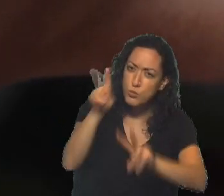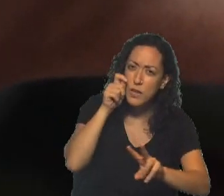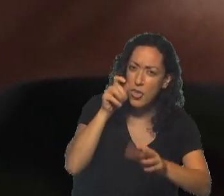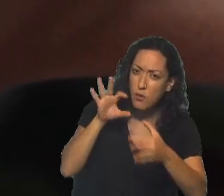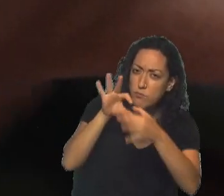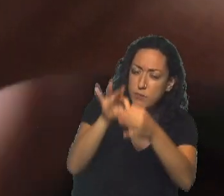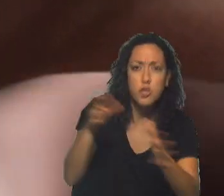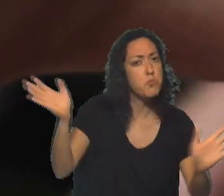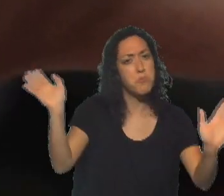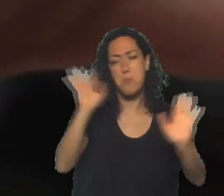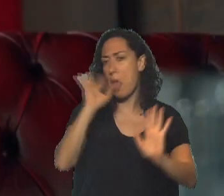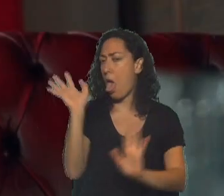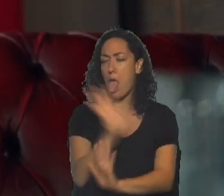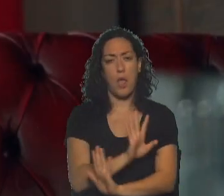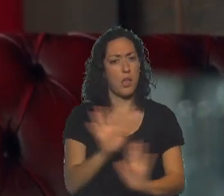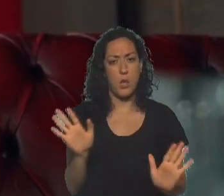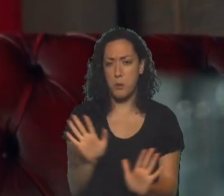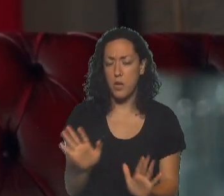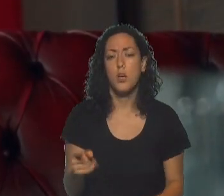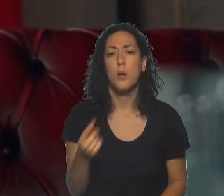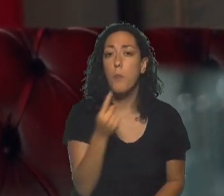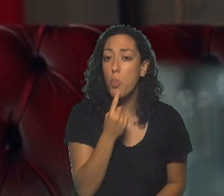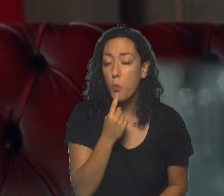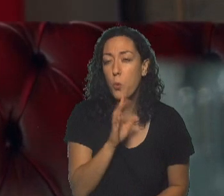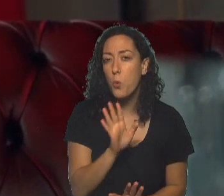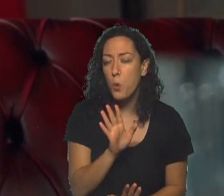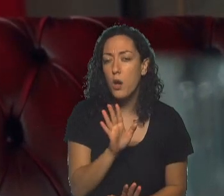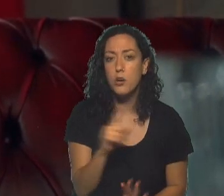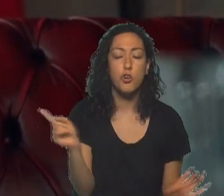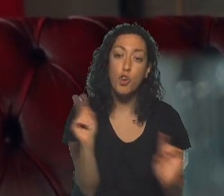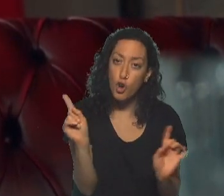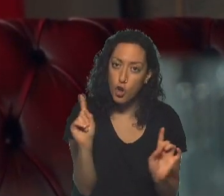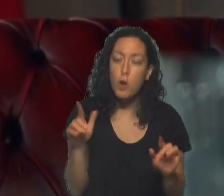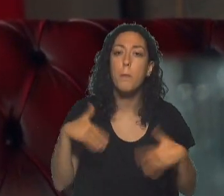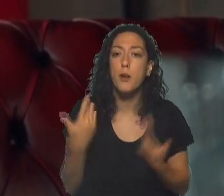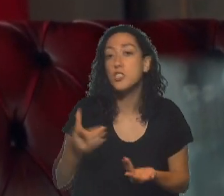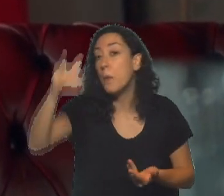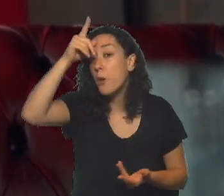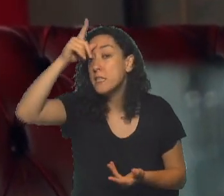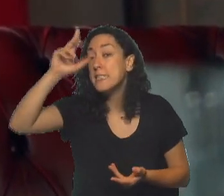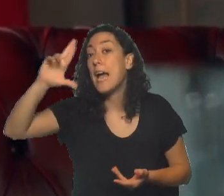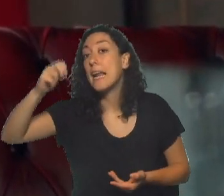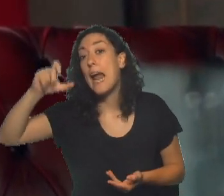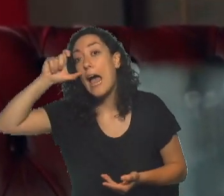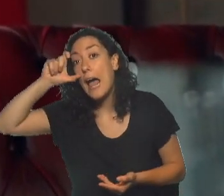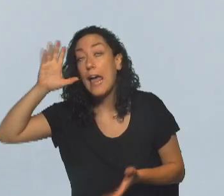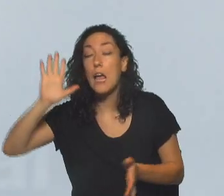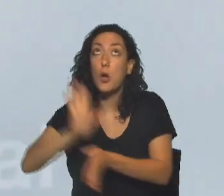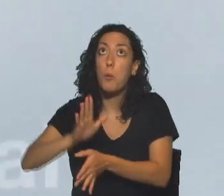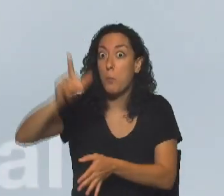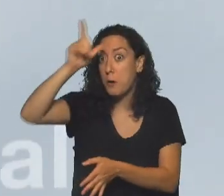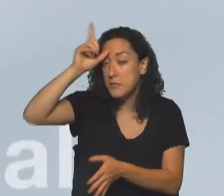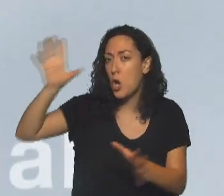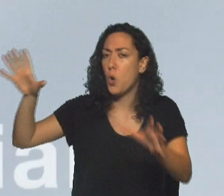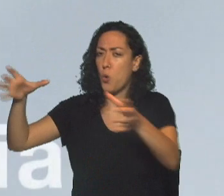No tiene nada que No tiene nada que ver. No digo para sacar las dudas. No, porque lo que tiene, y por eso decía que es la policía, la RAE, es un grupo